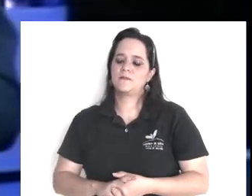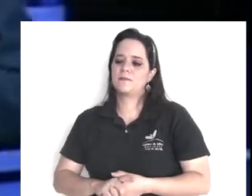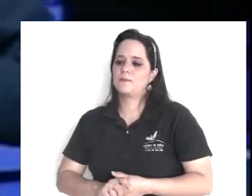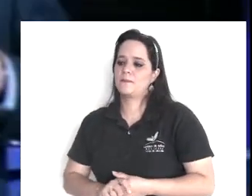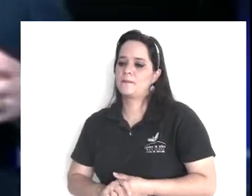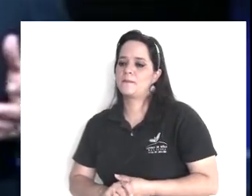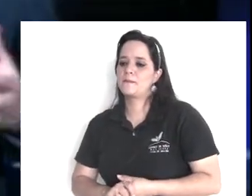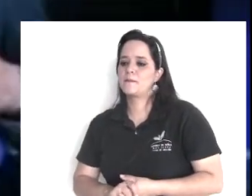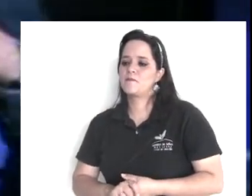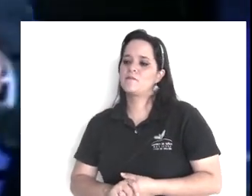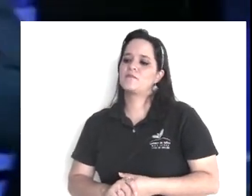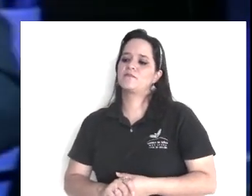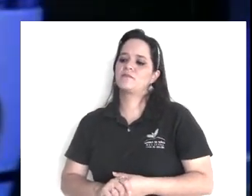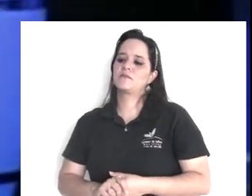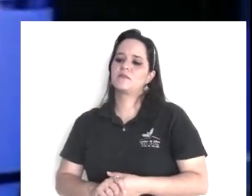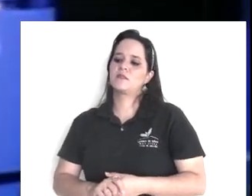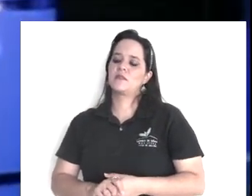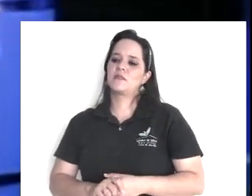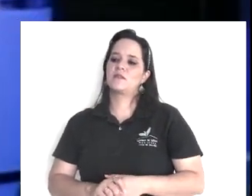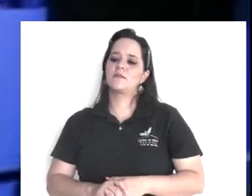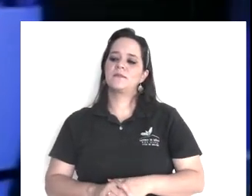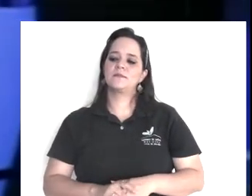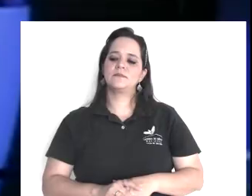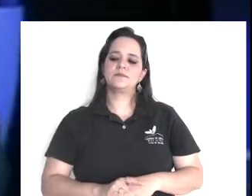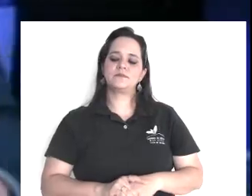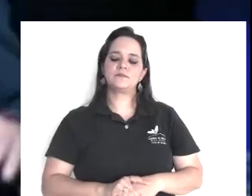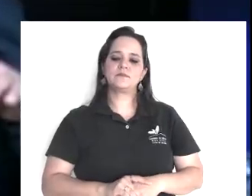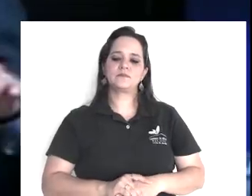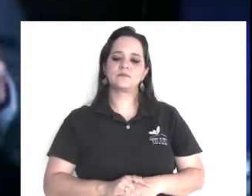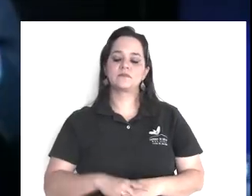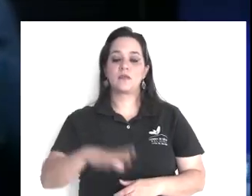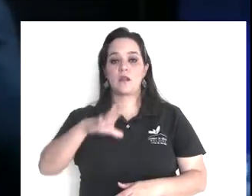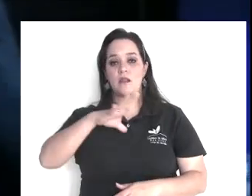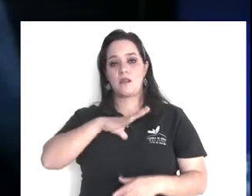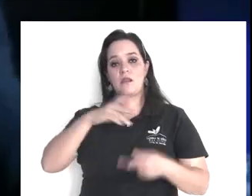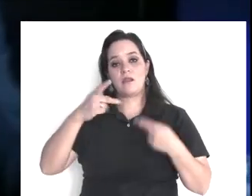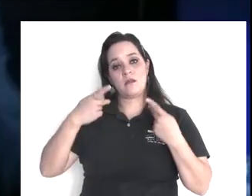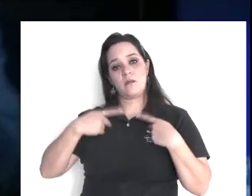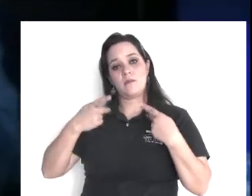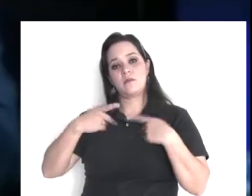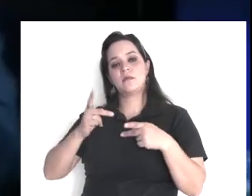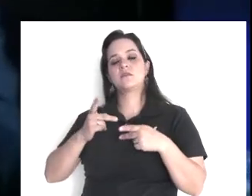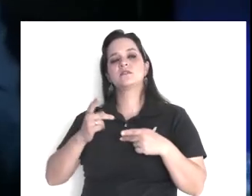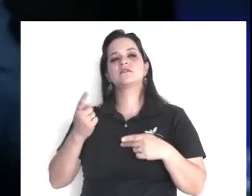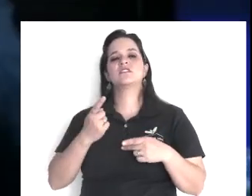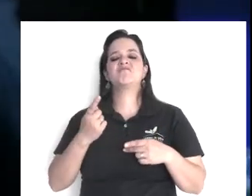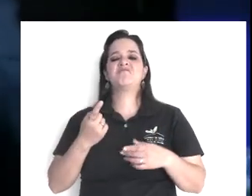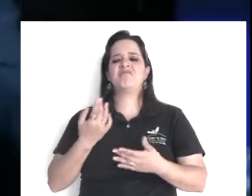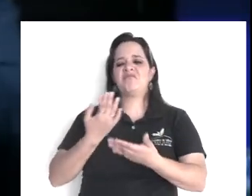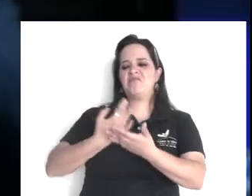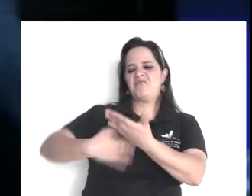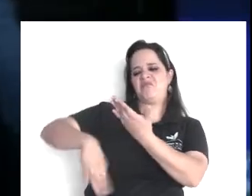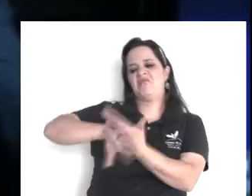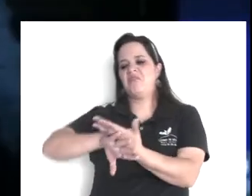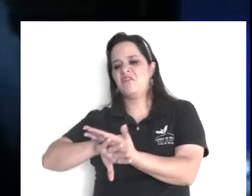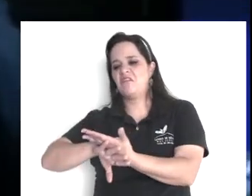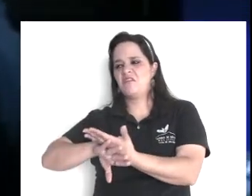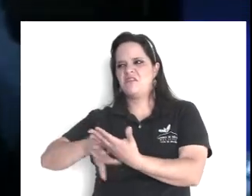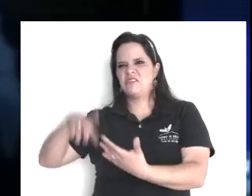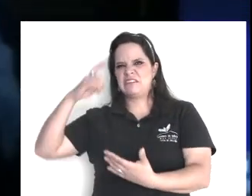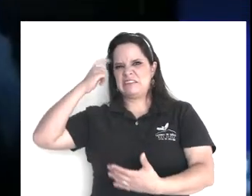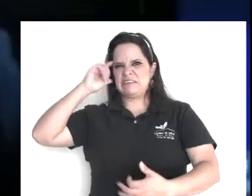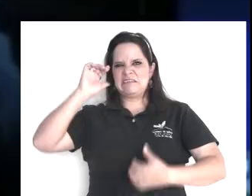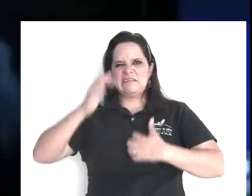todavía, algunos otros, con mucho valor, llegan, y se sienten enfrente de su Mac, y empiezan a escribir,